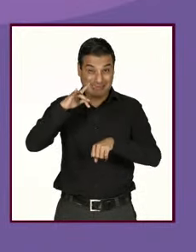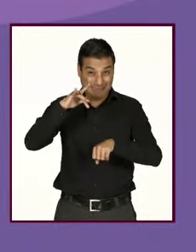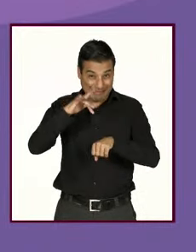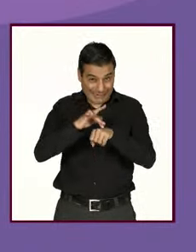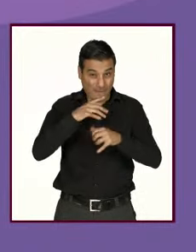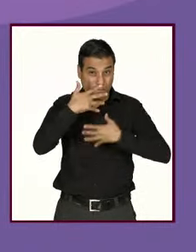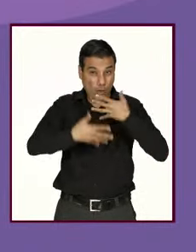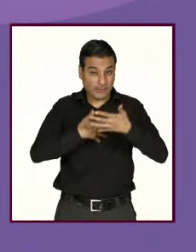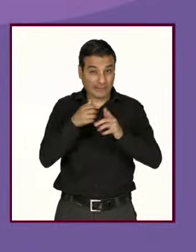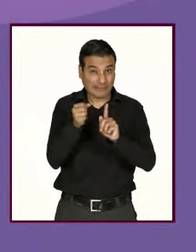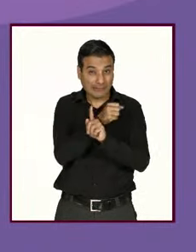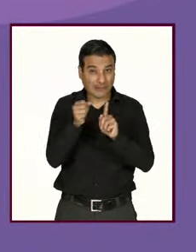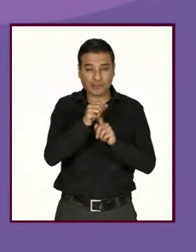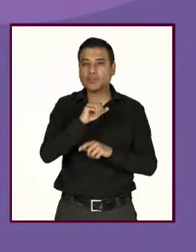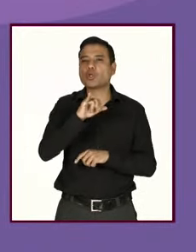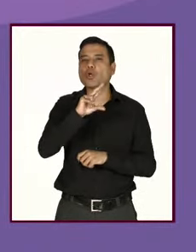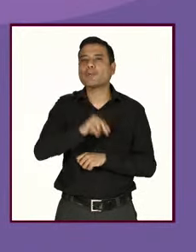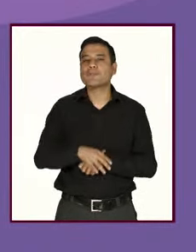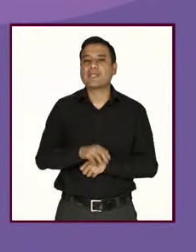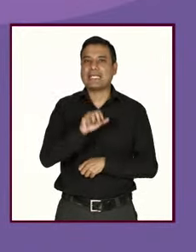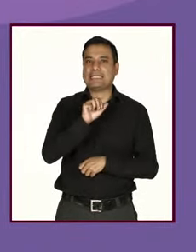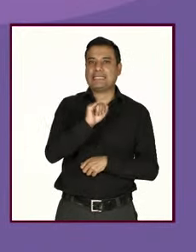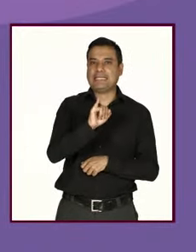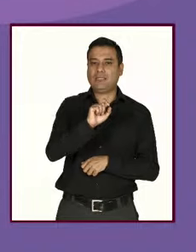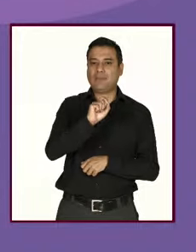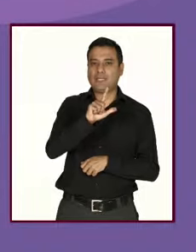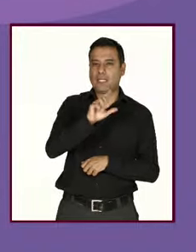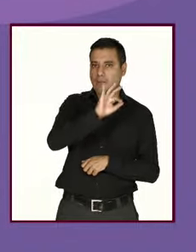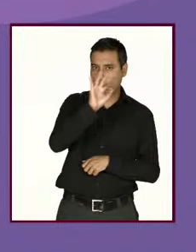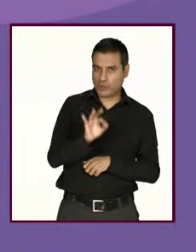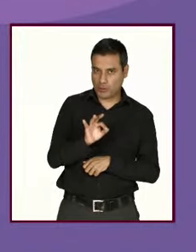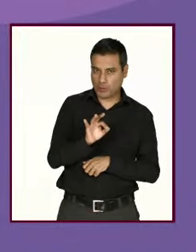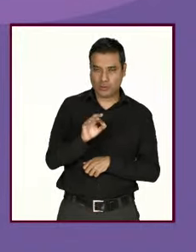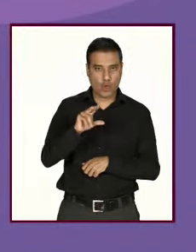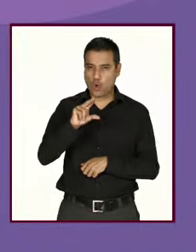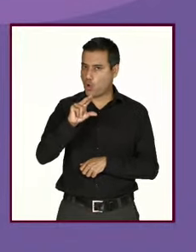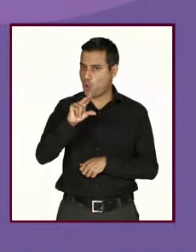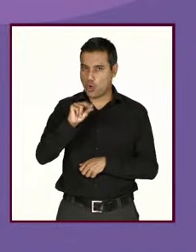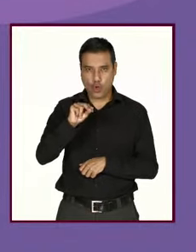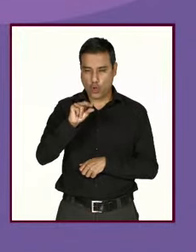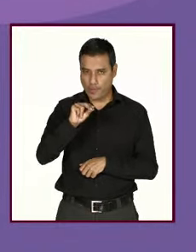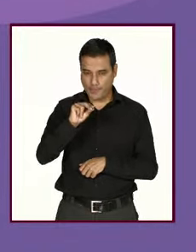o no? por el sí 27% y no